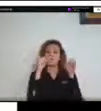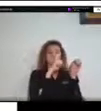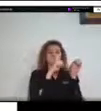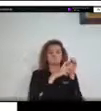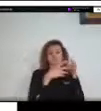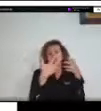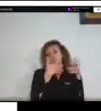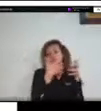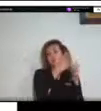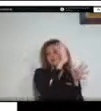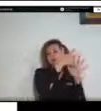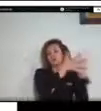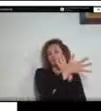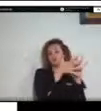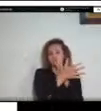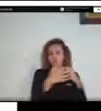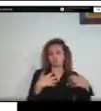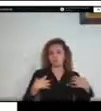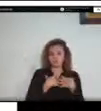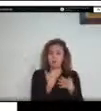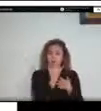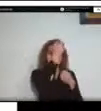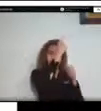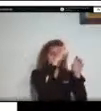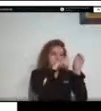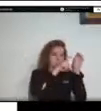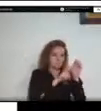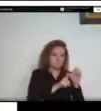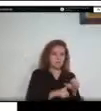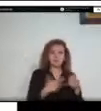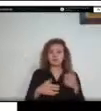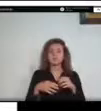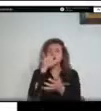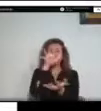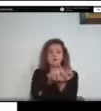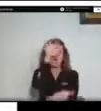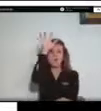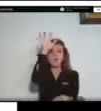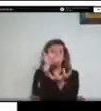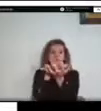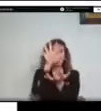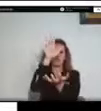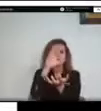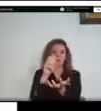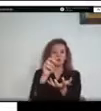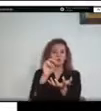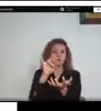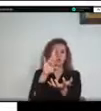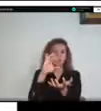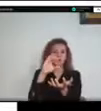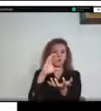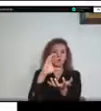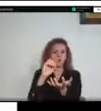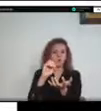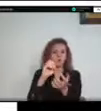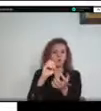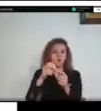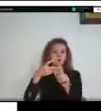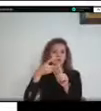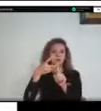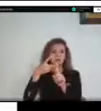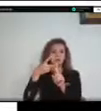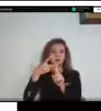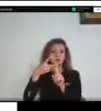de Información de Biodiversidad. Tenemos especies como el Cocorilo Lorinoco, una especie en peligro de extinción y el tercer Cocorilo más grande del mundo.